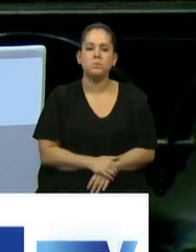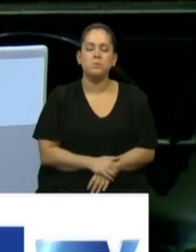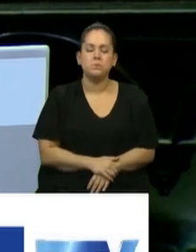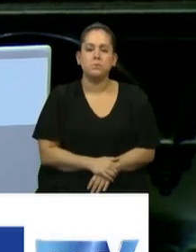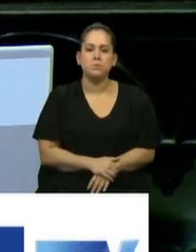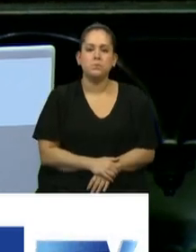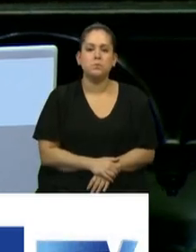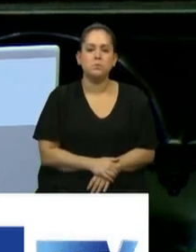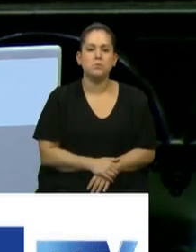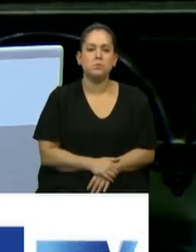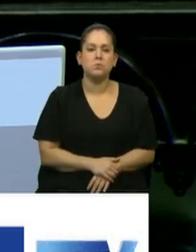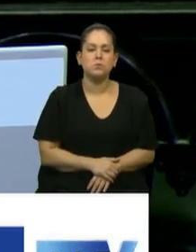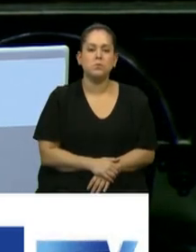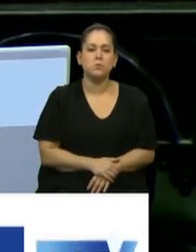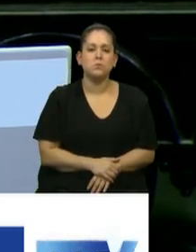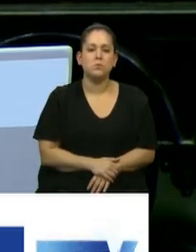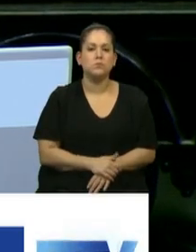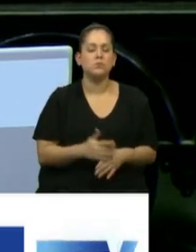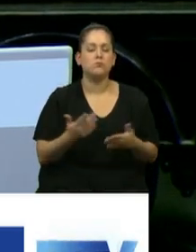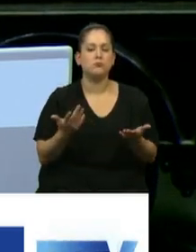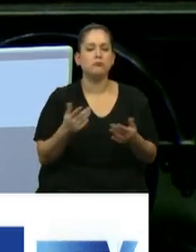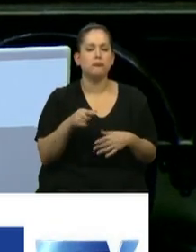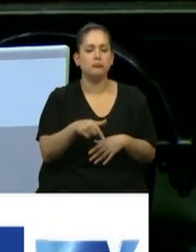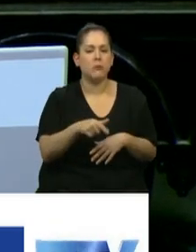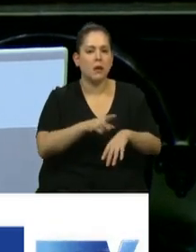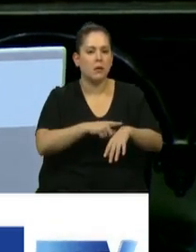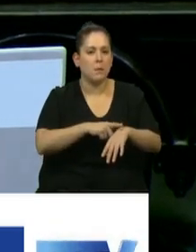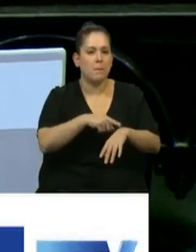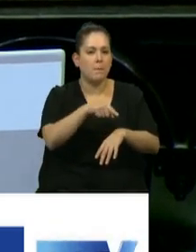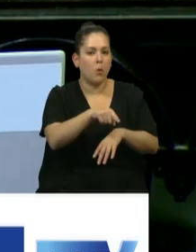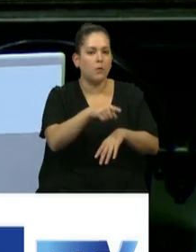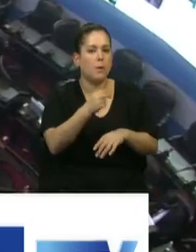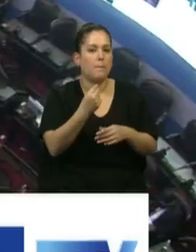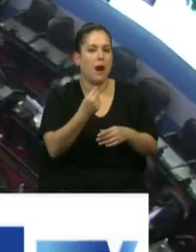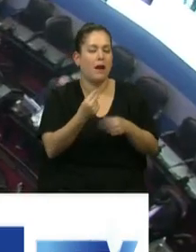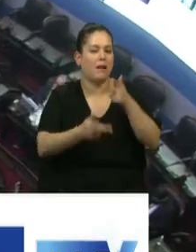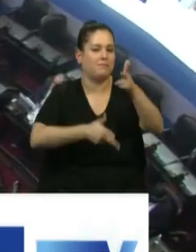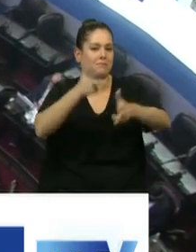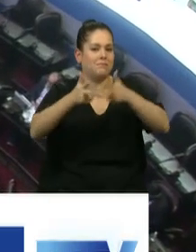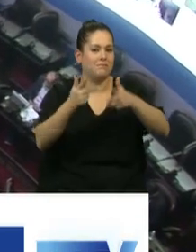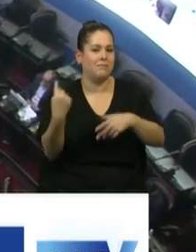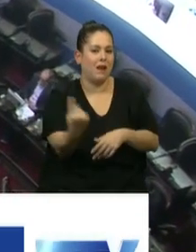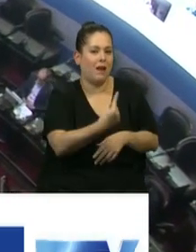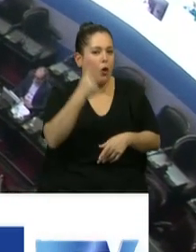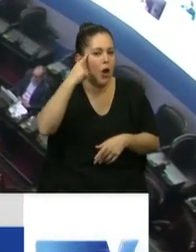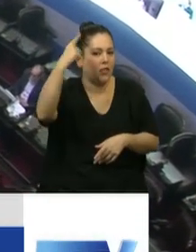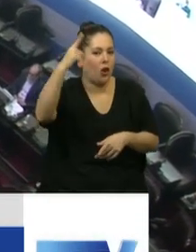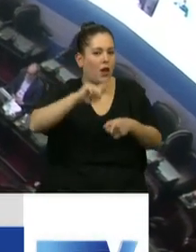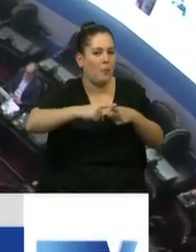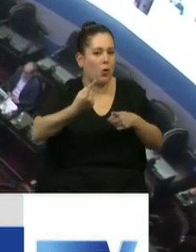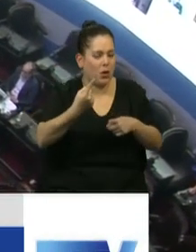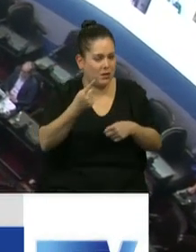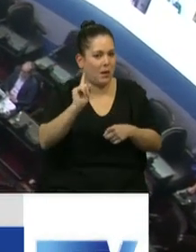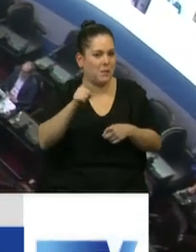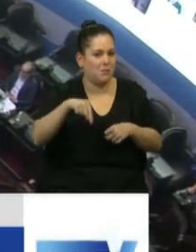celebro que hayamos incorporado esta parte para nuestras expresiones políticas dentro de estas